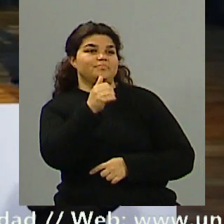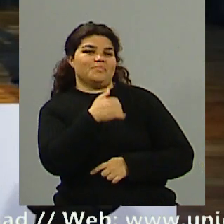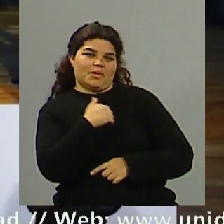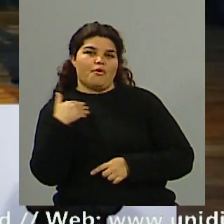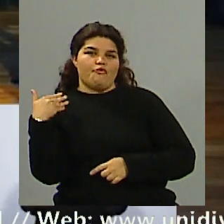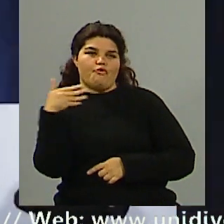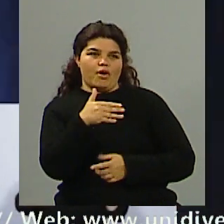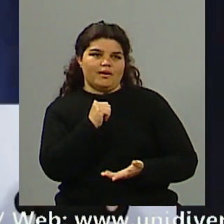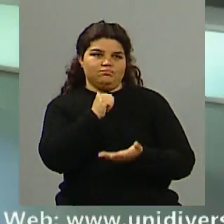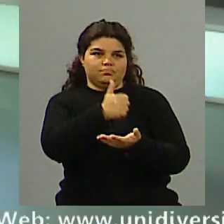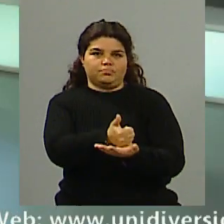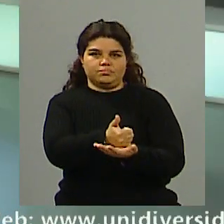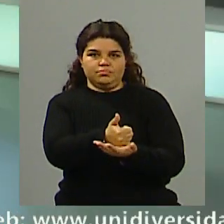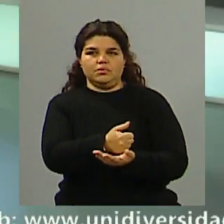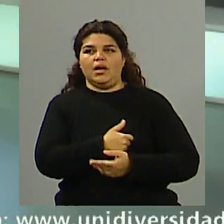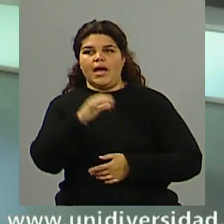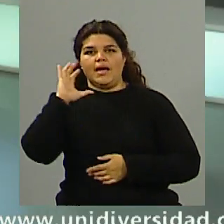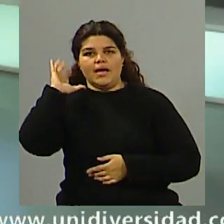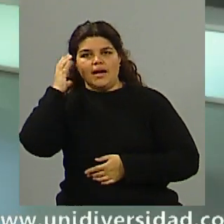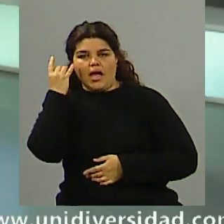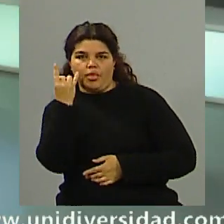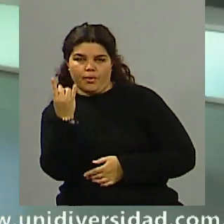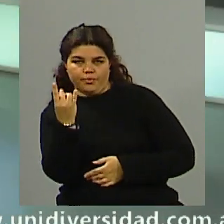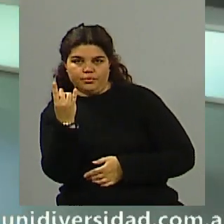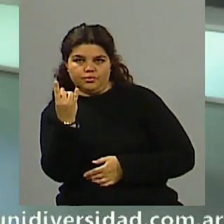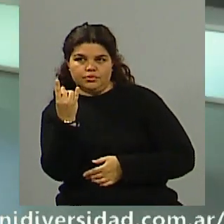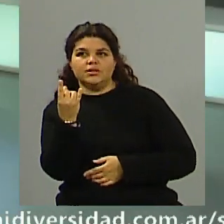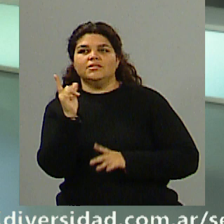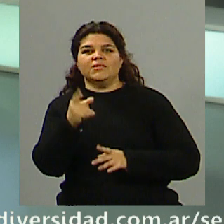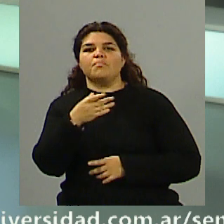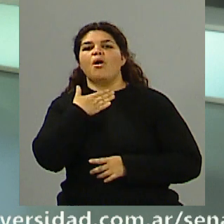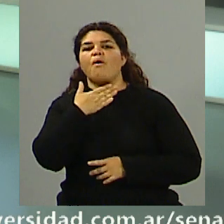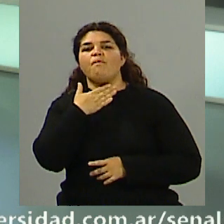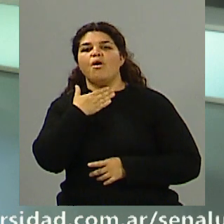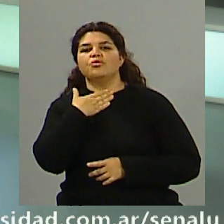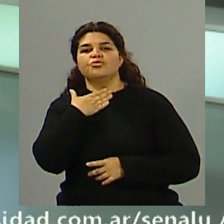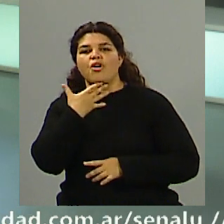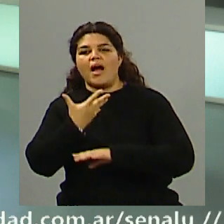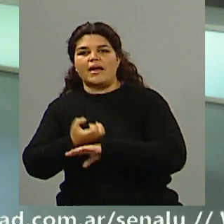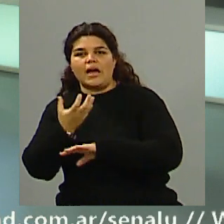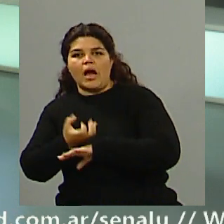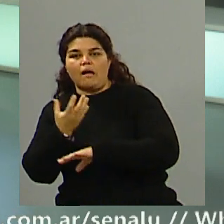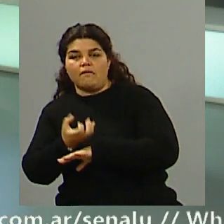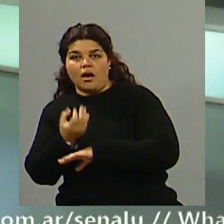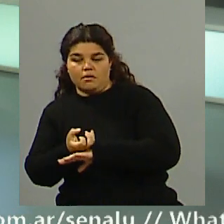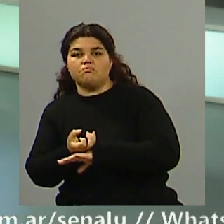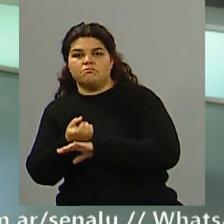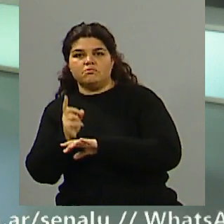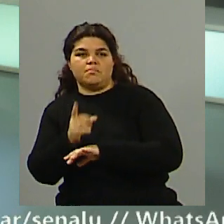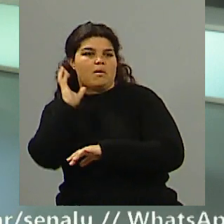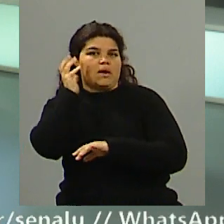representando también a Radio U, en este, muchos audios y las entrevistas sirvieron para ambos medios, para el canal también.